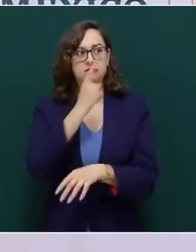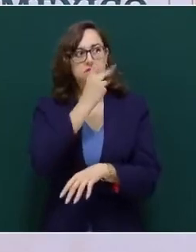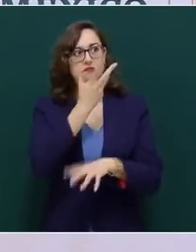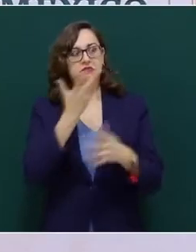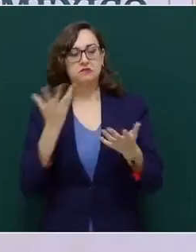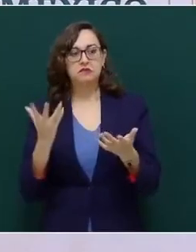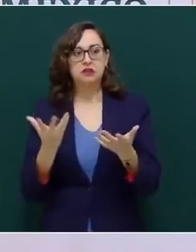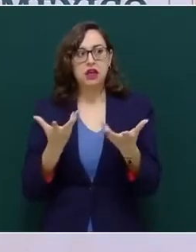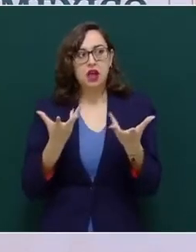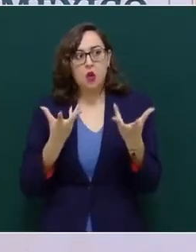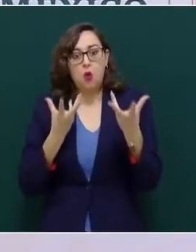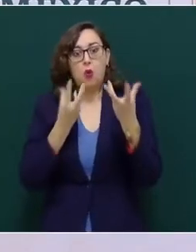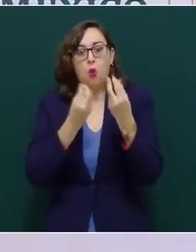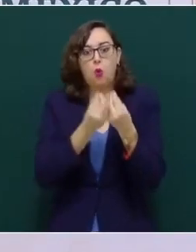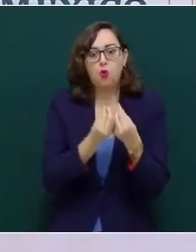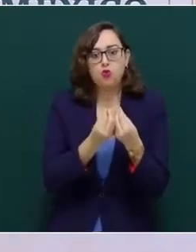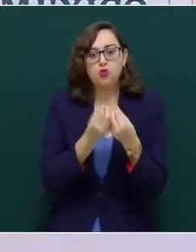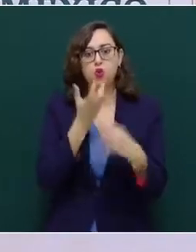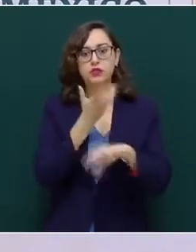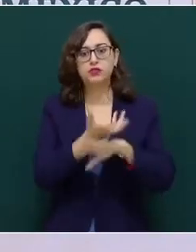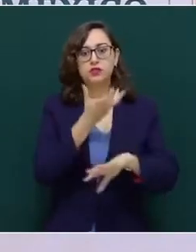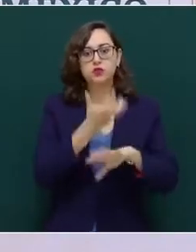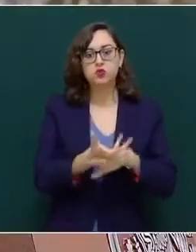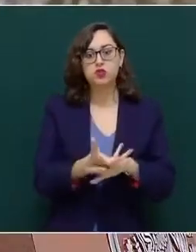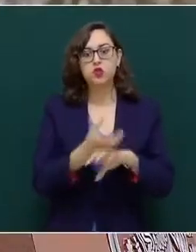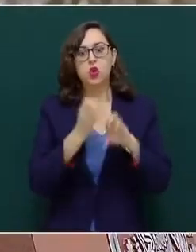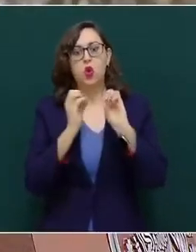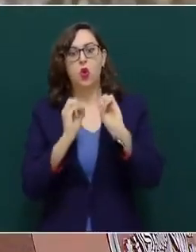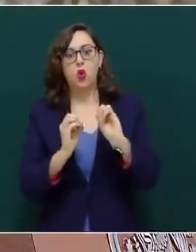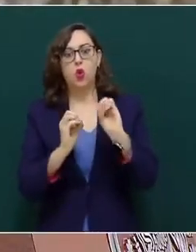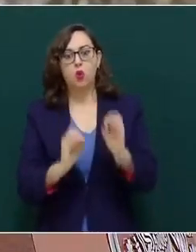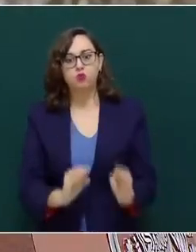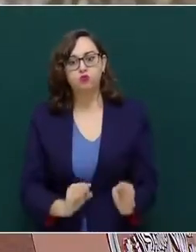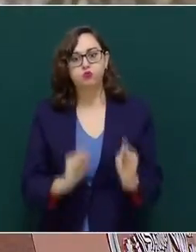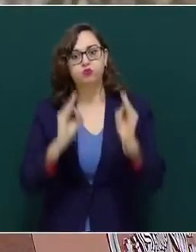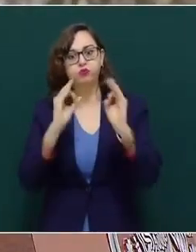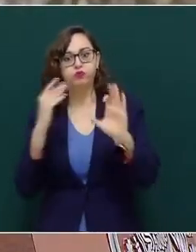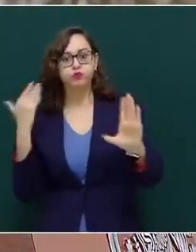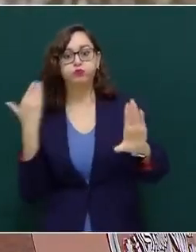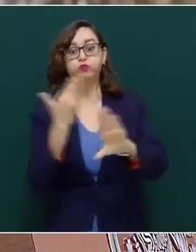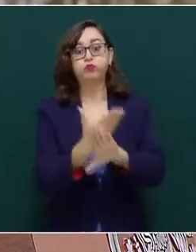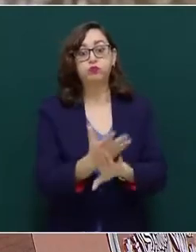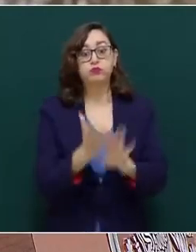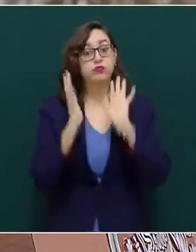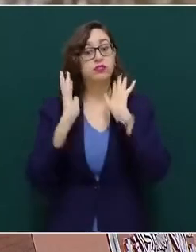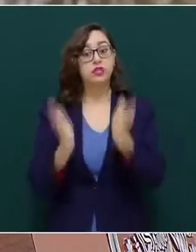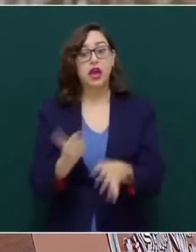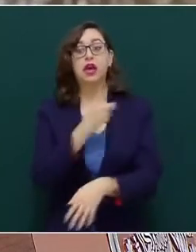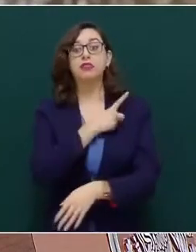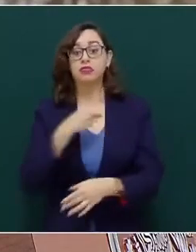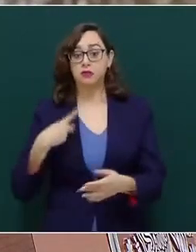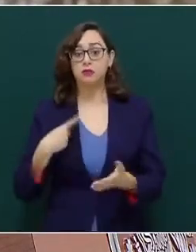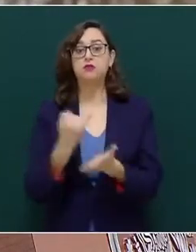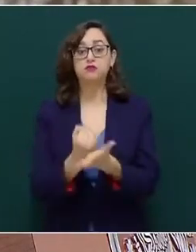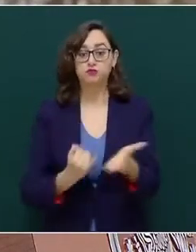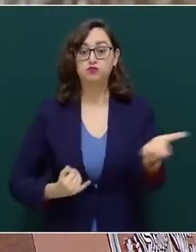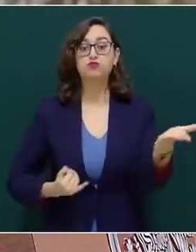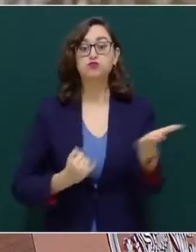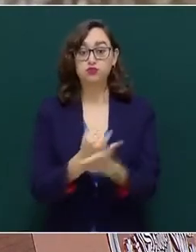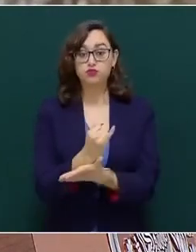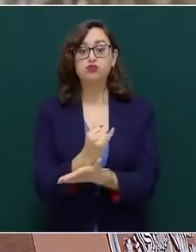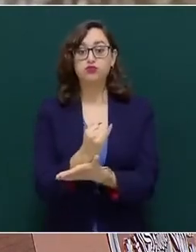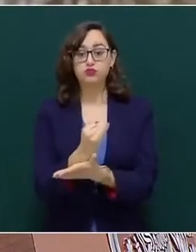Unidos o de oponernos en forma defensiva. Es tiempo de